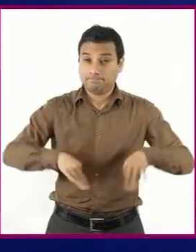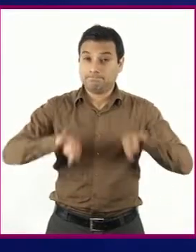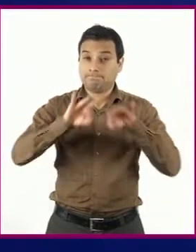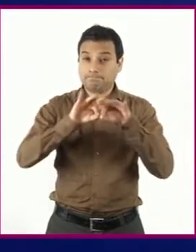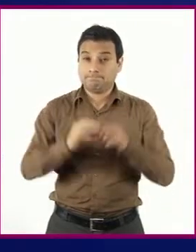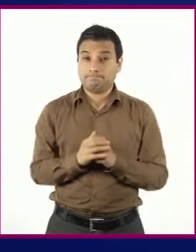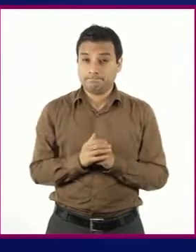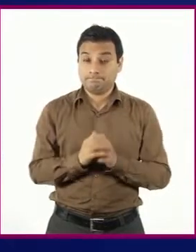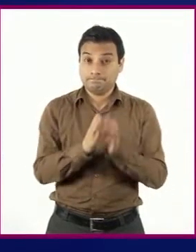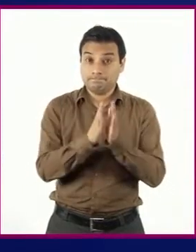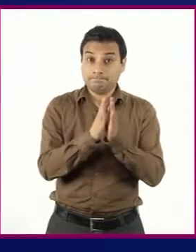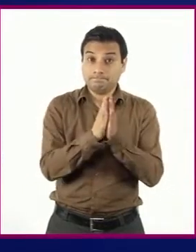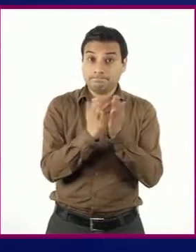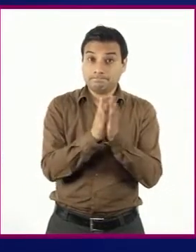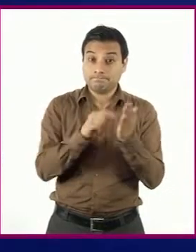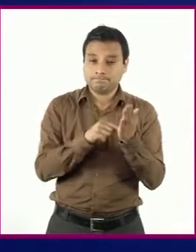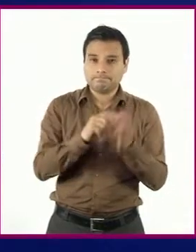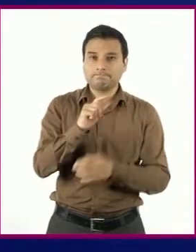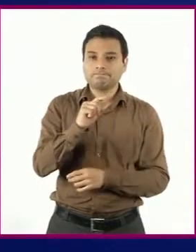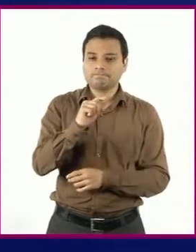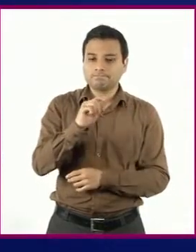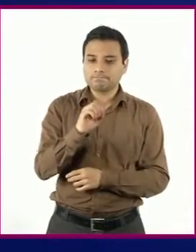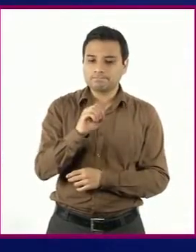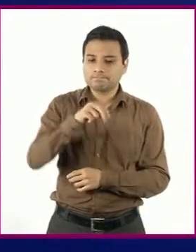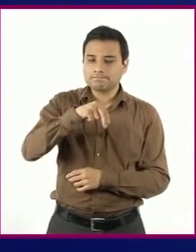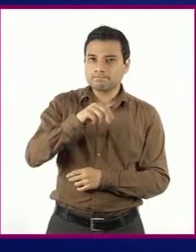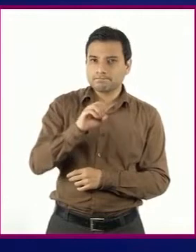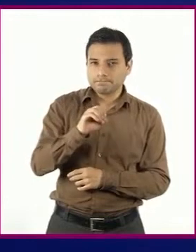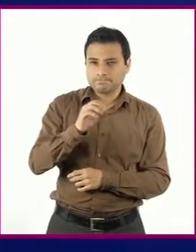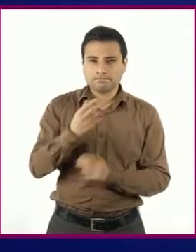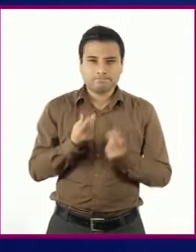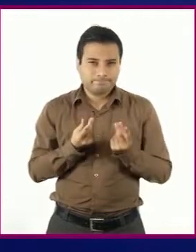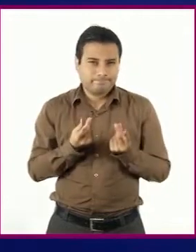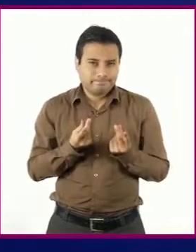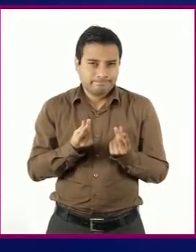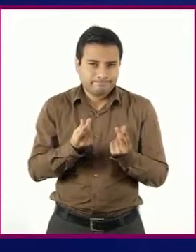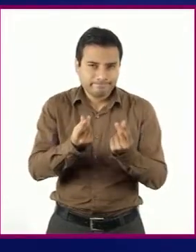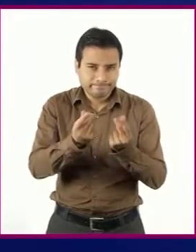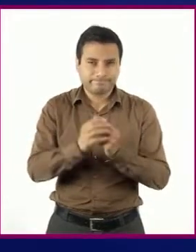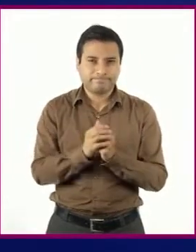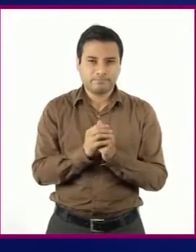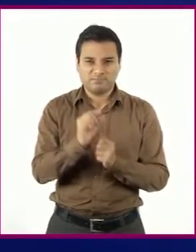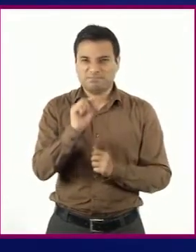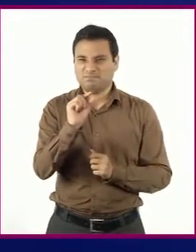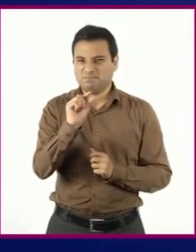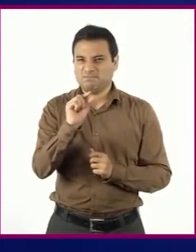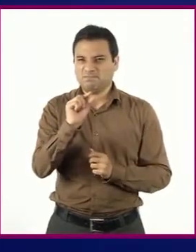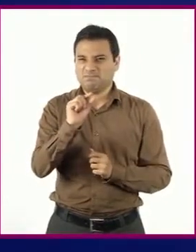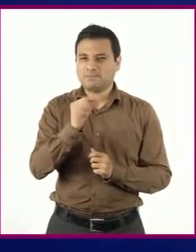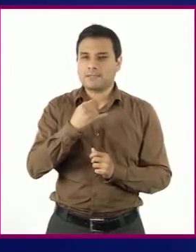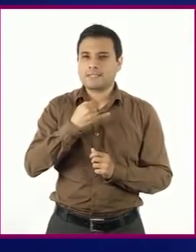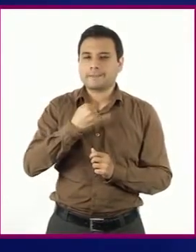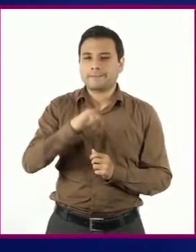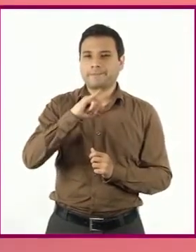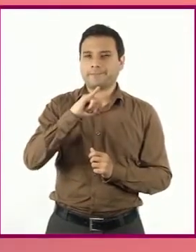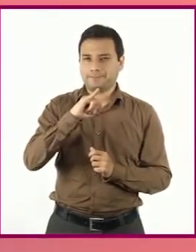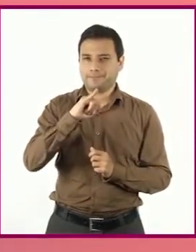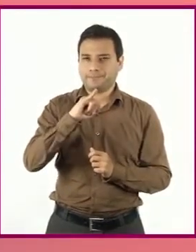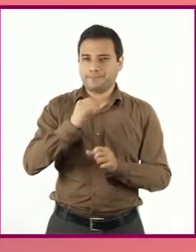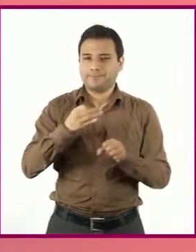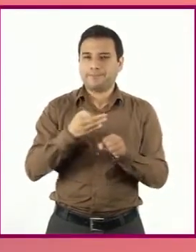muestra el tono ágil o un poco irónico, característico de sus textos literarios.